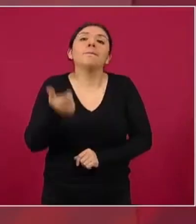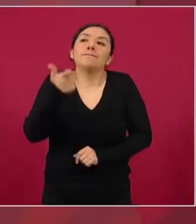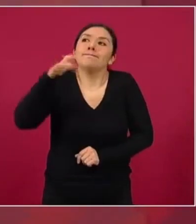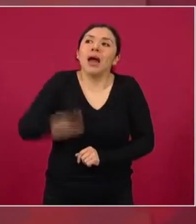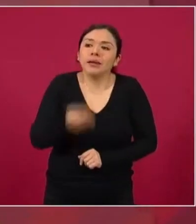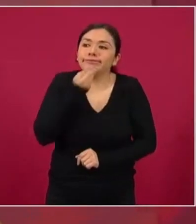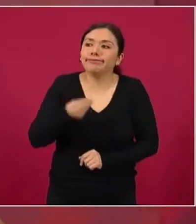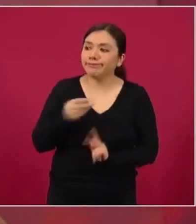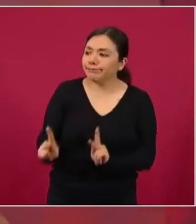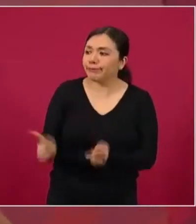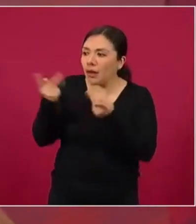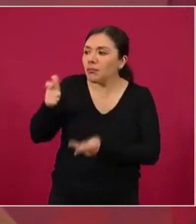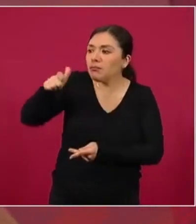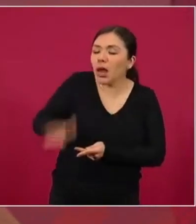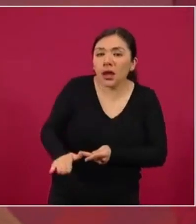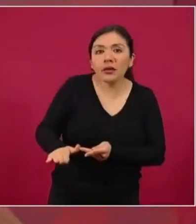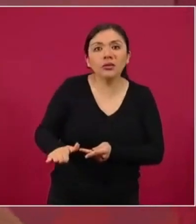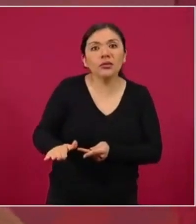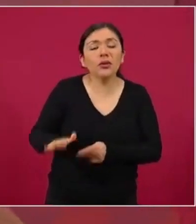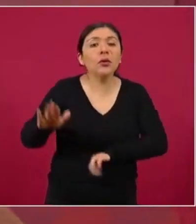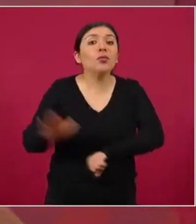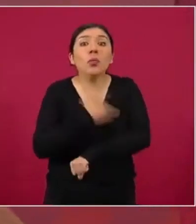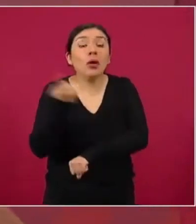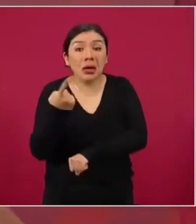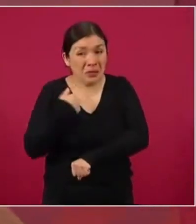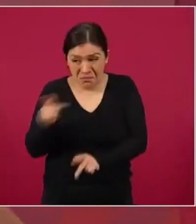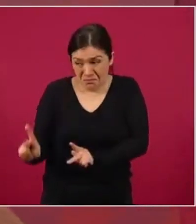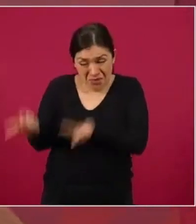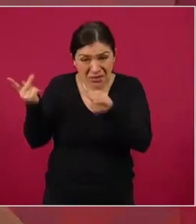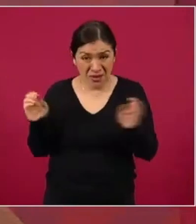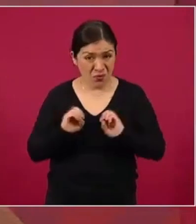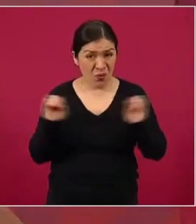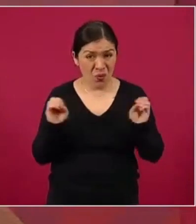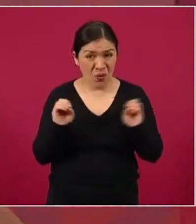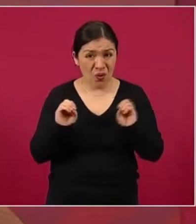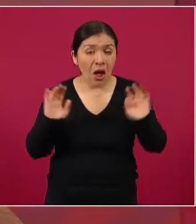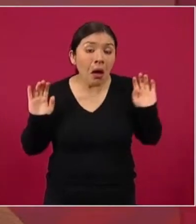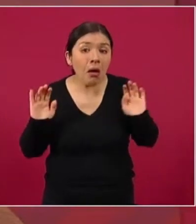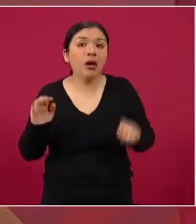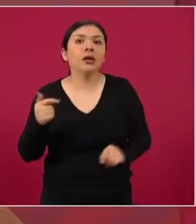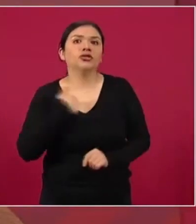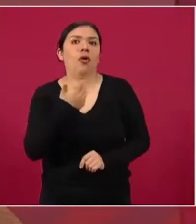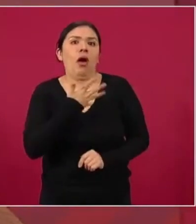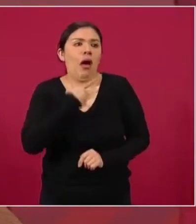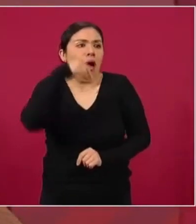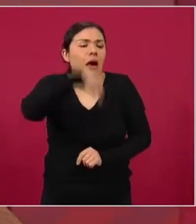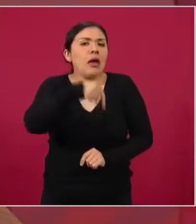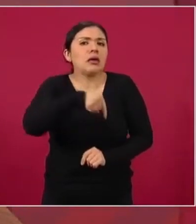porque si no tendríamos